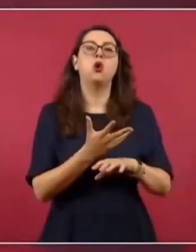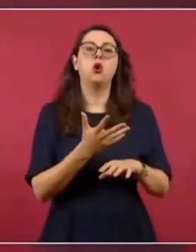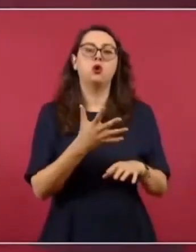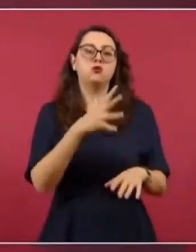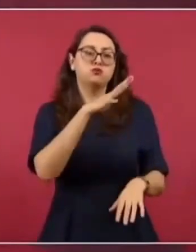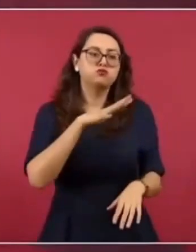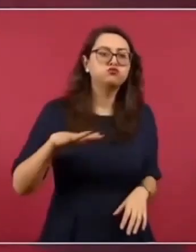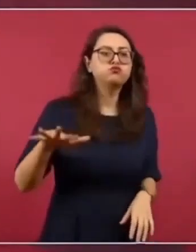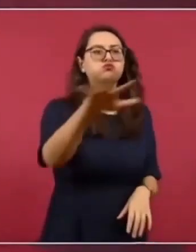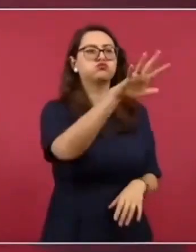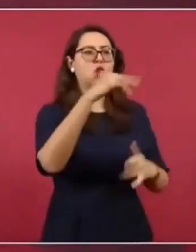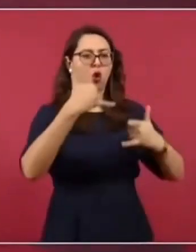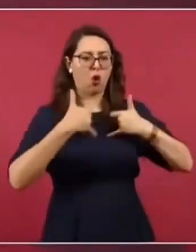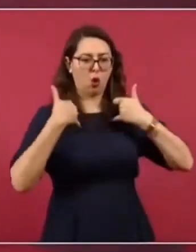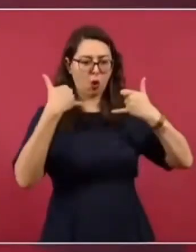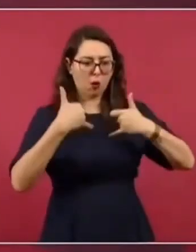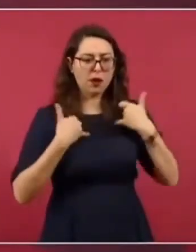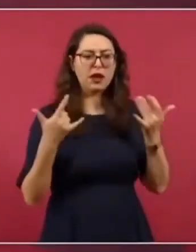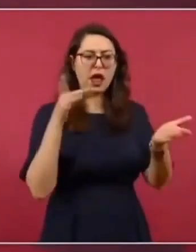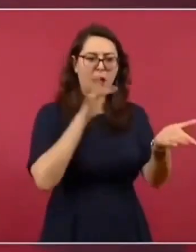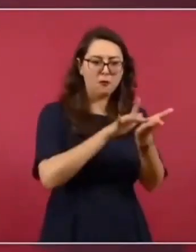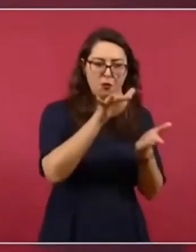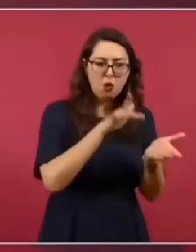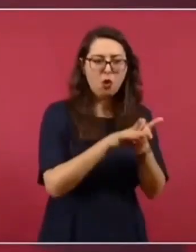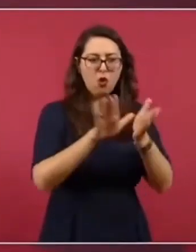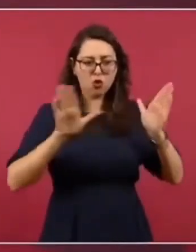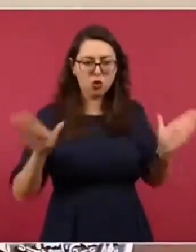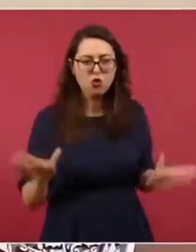apoyar a los jóvenes en Estados Unidos